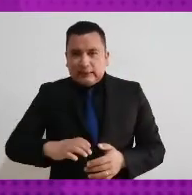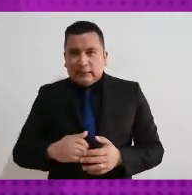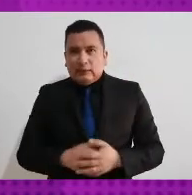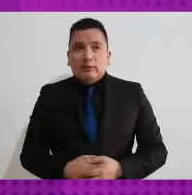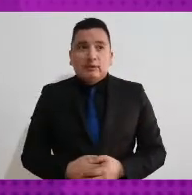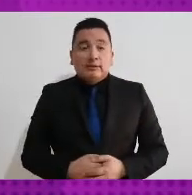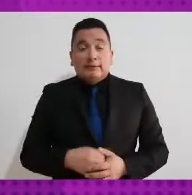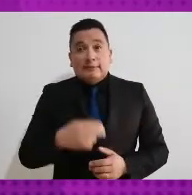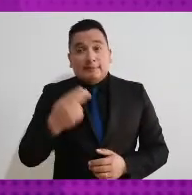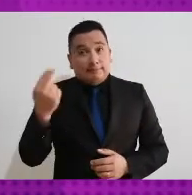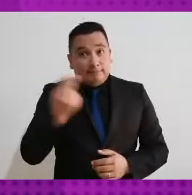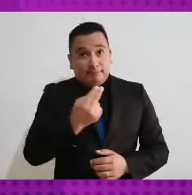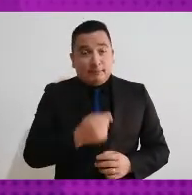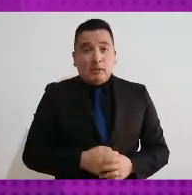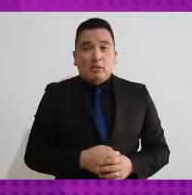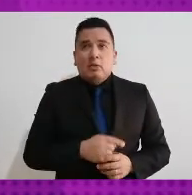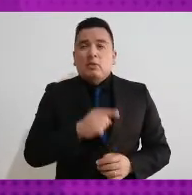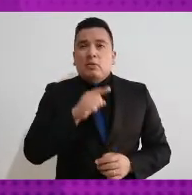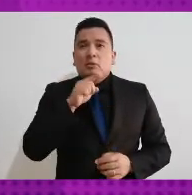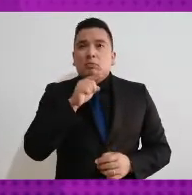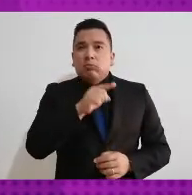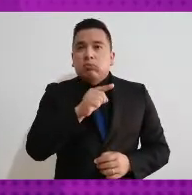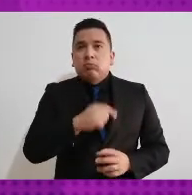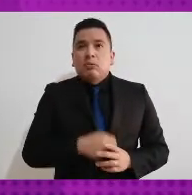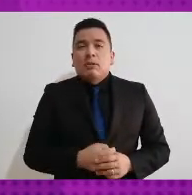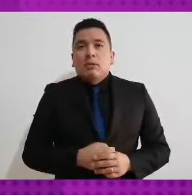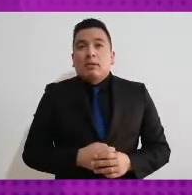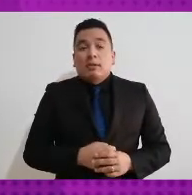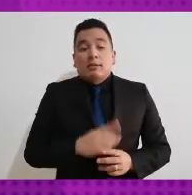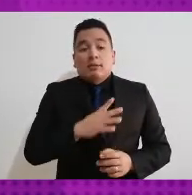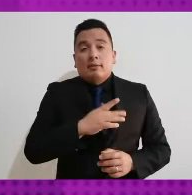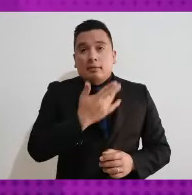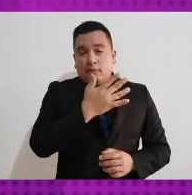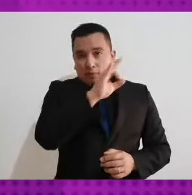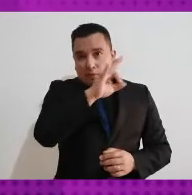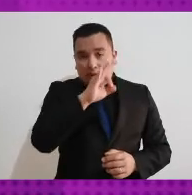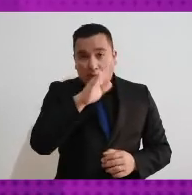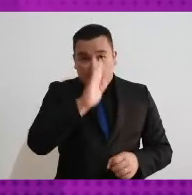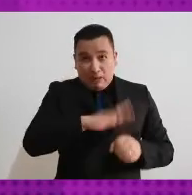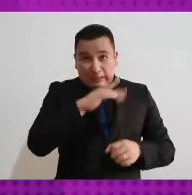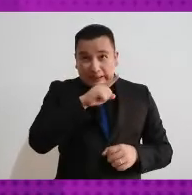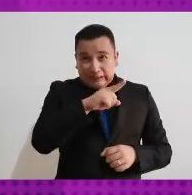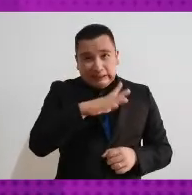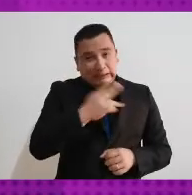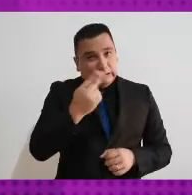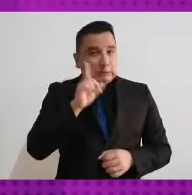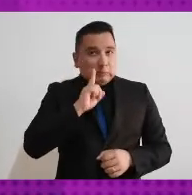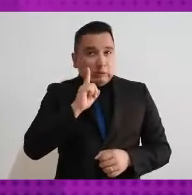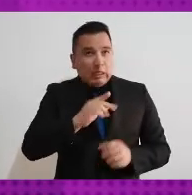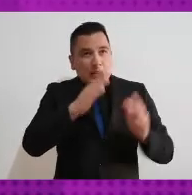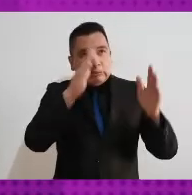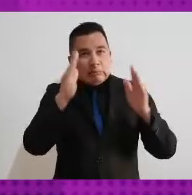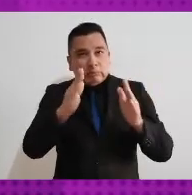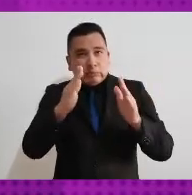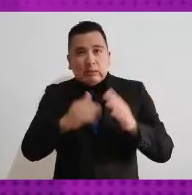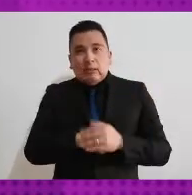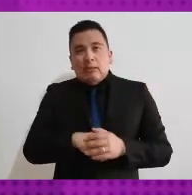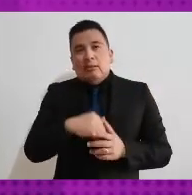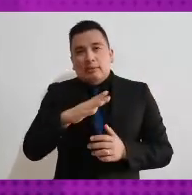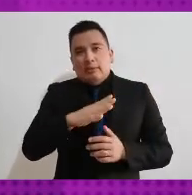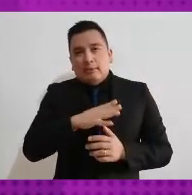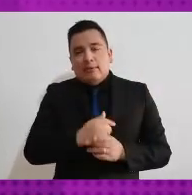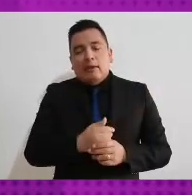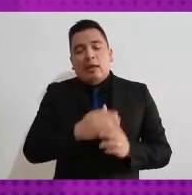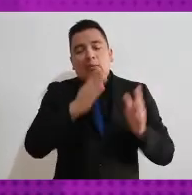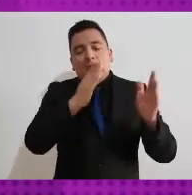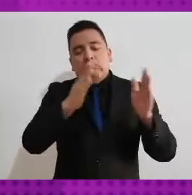20% de los distritos de bloque de menor competitividad, en al menos el 45% de las candidaturas de bloque intermedio y en al